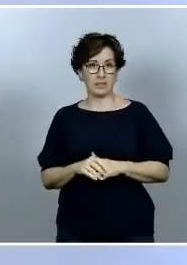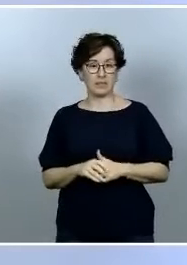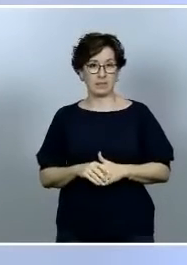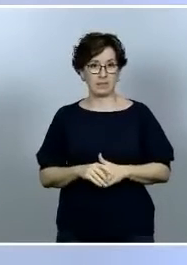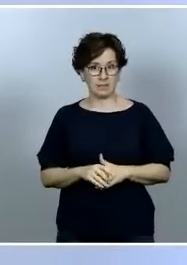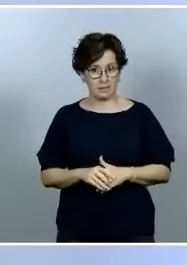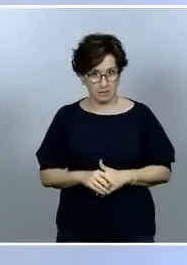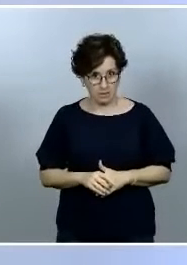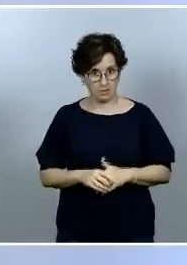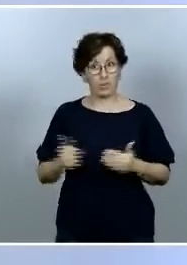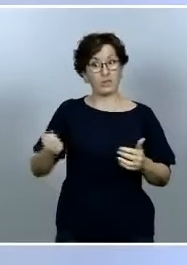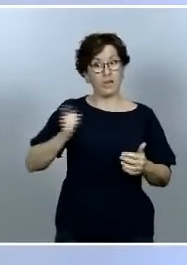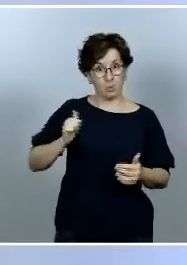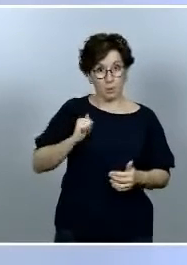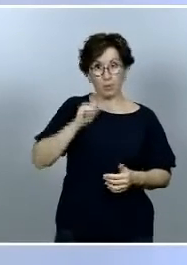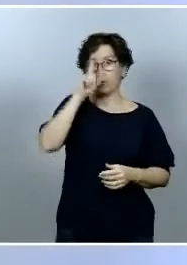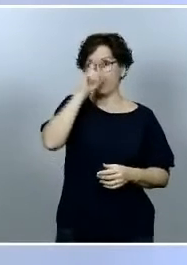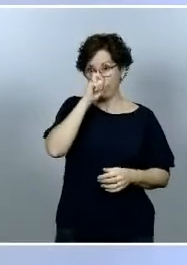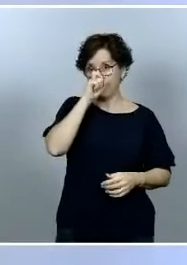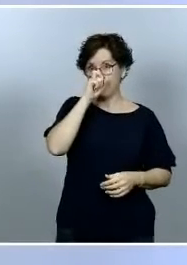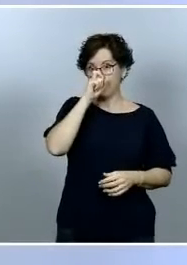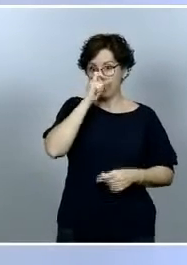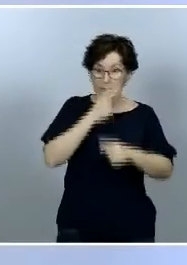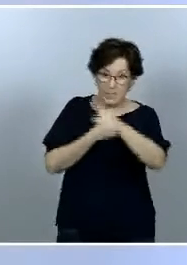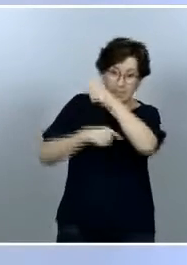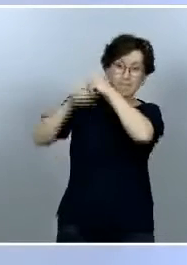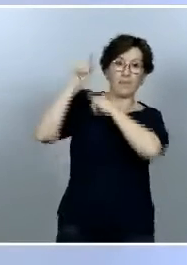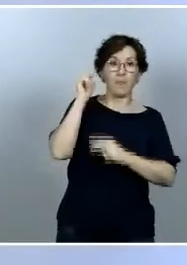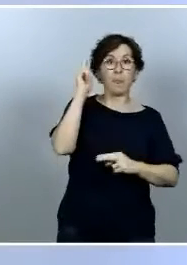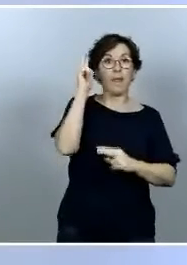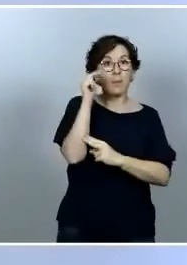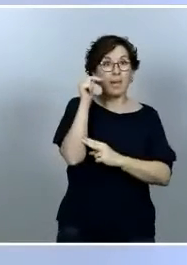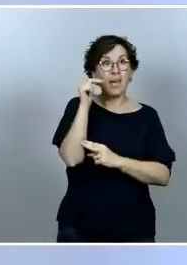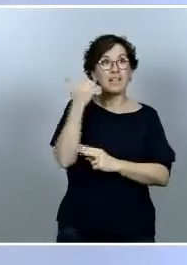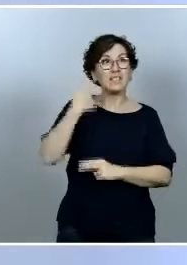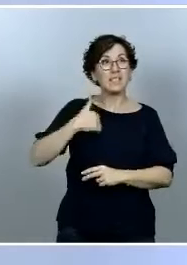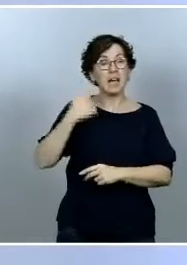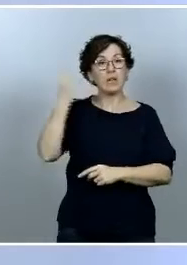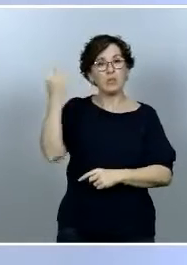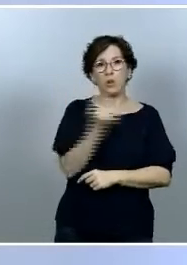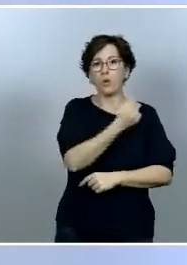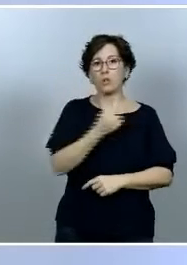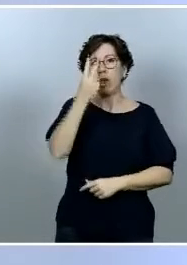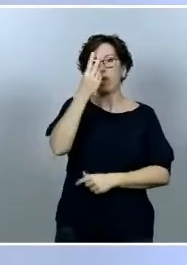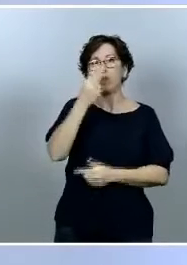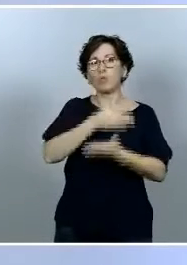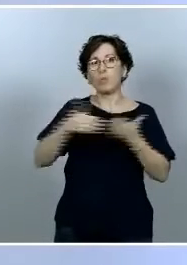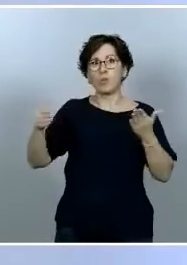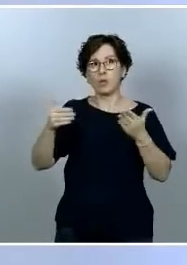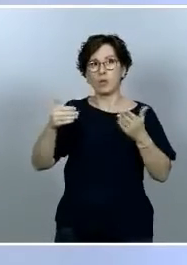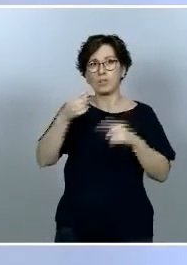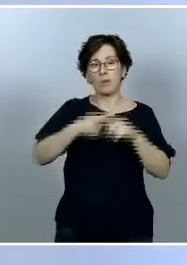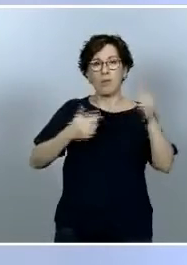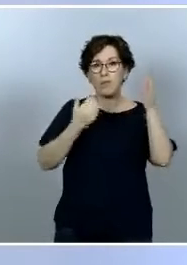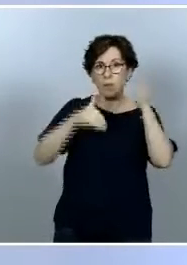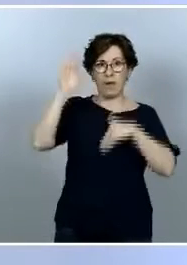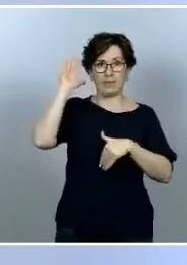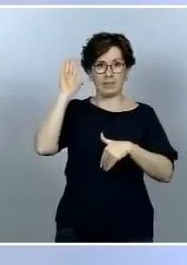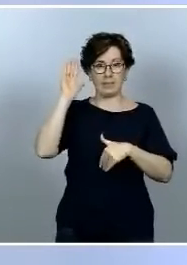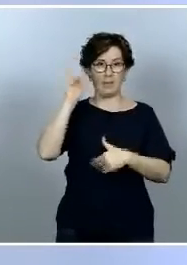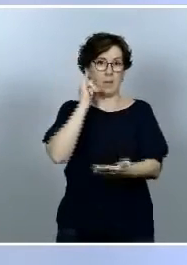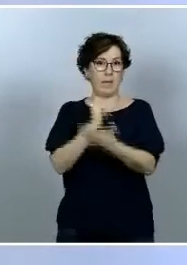aprovecho para recordar que el viernes pasado en nuestro país habíamos hecho más de dos millones y medio de PCR 45.000 al día la última semana que es una cifra